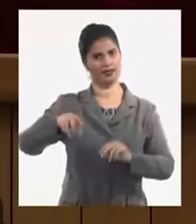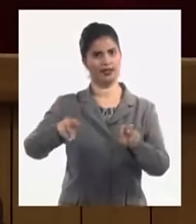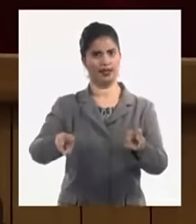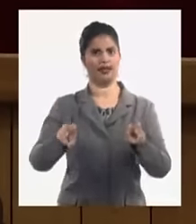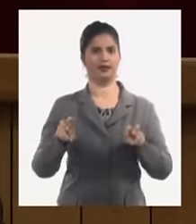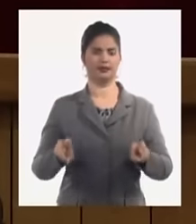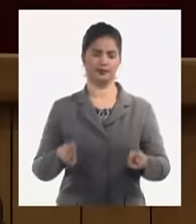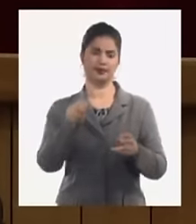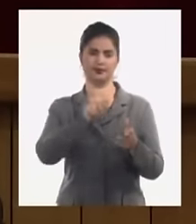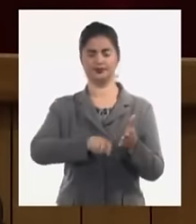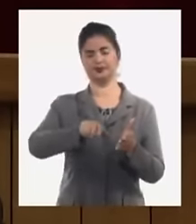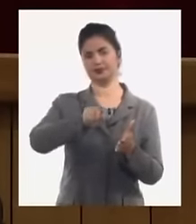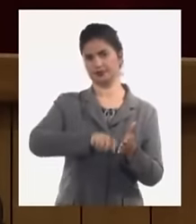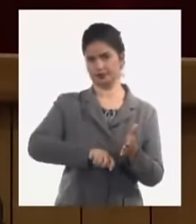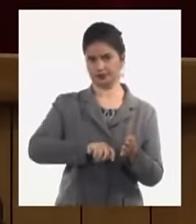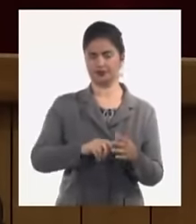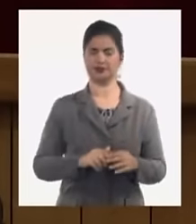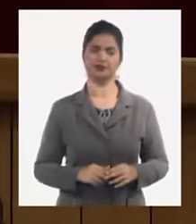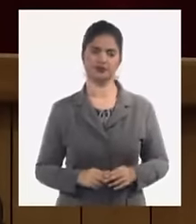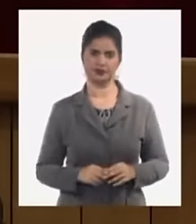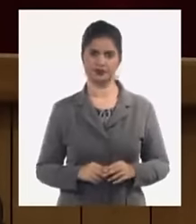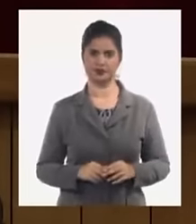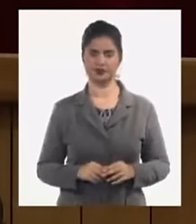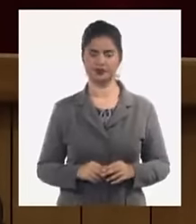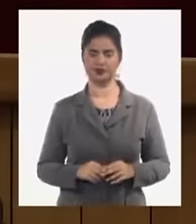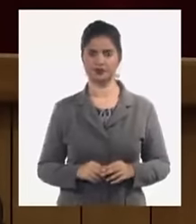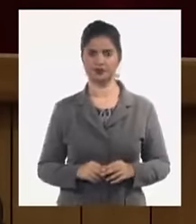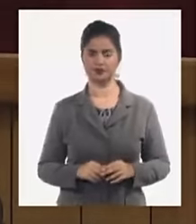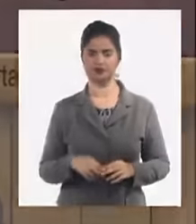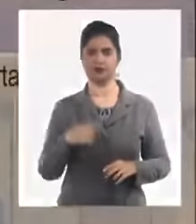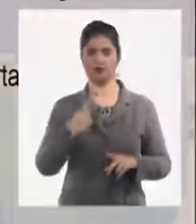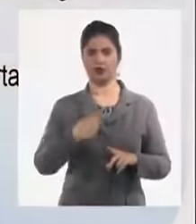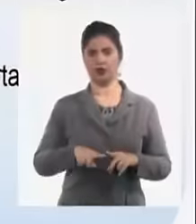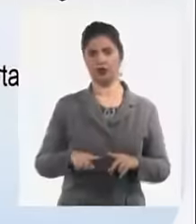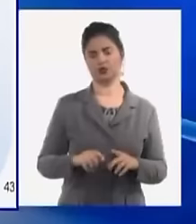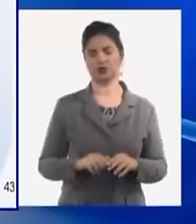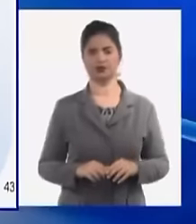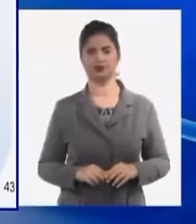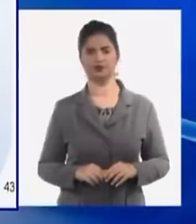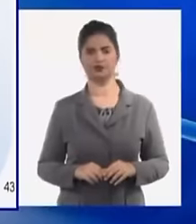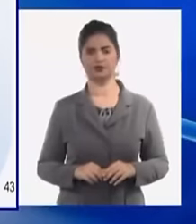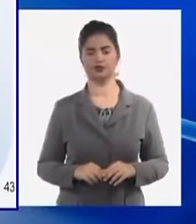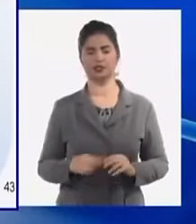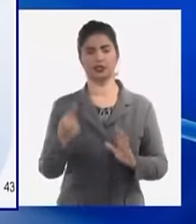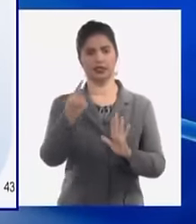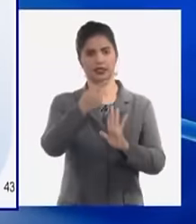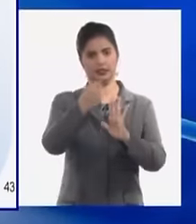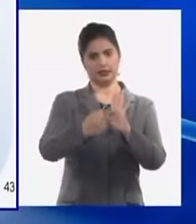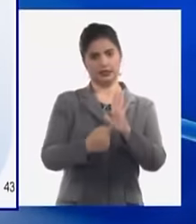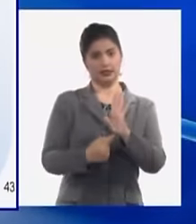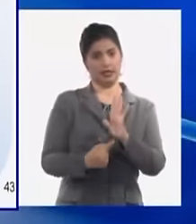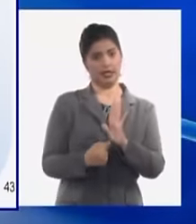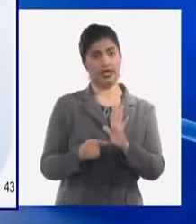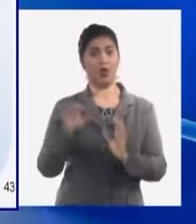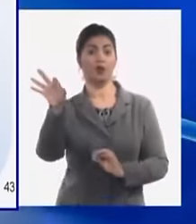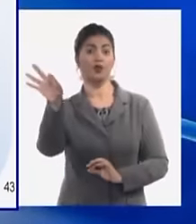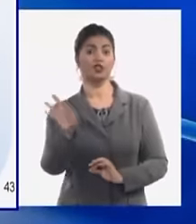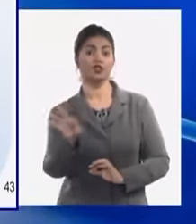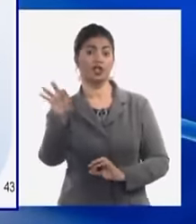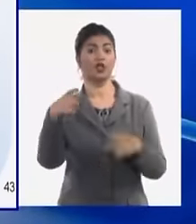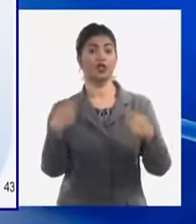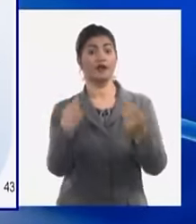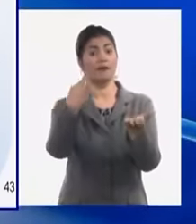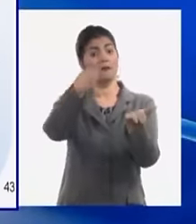tomarán decisiones reconocer la tasa de cambio de 1% en todo el tema del cálculo de los aranceles que hoy no es así